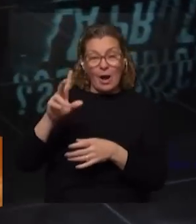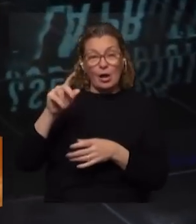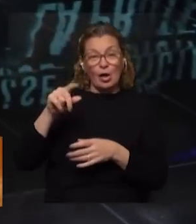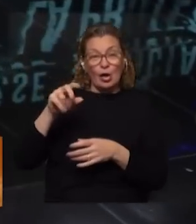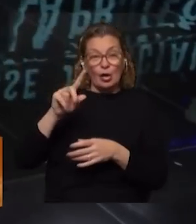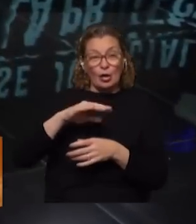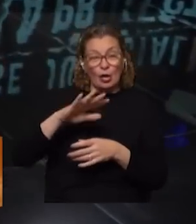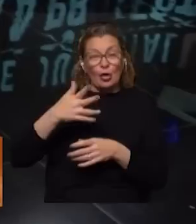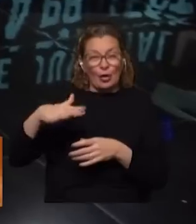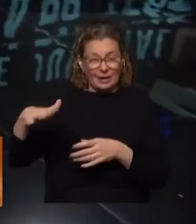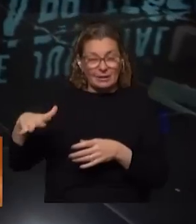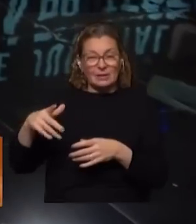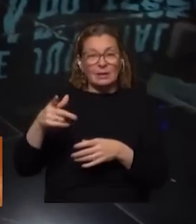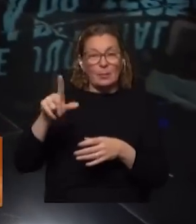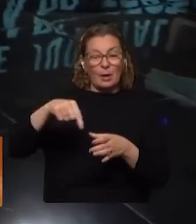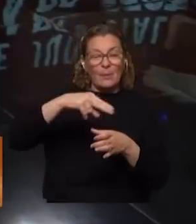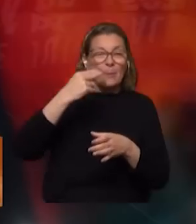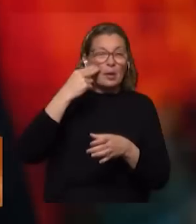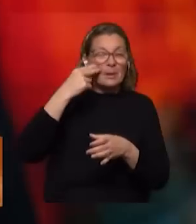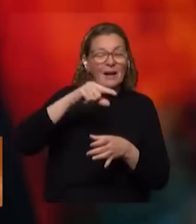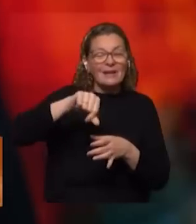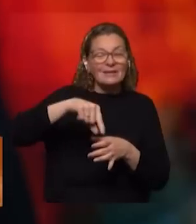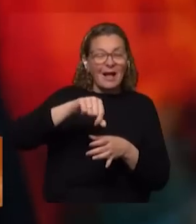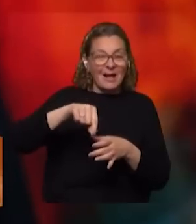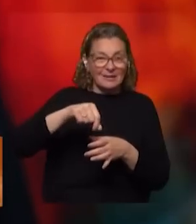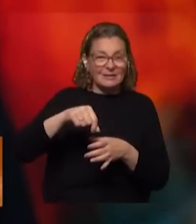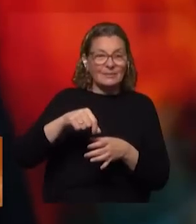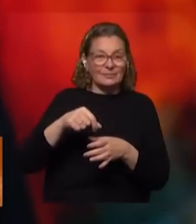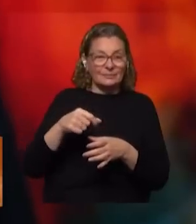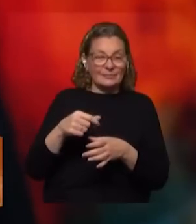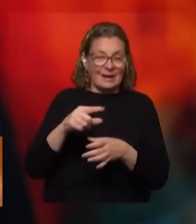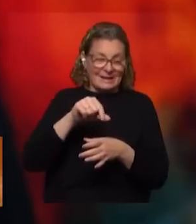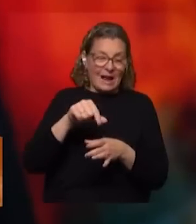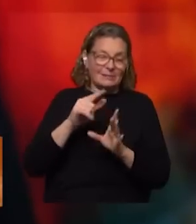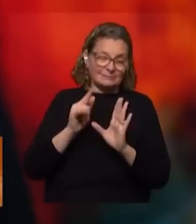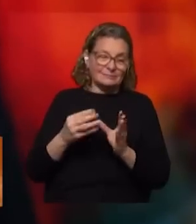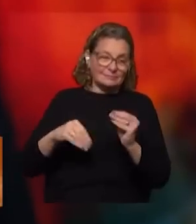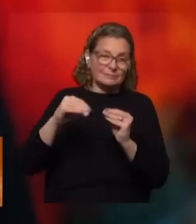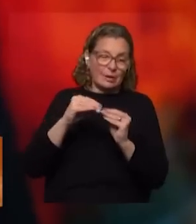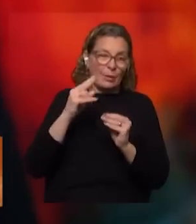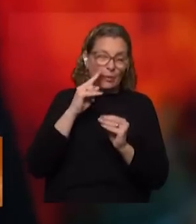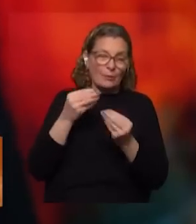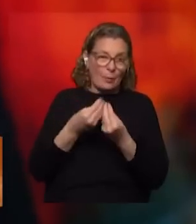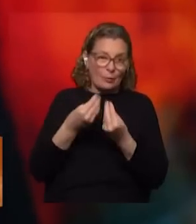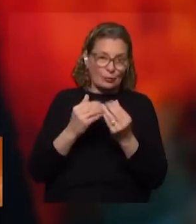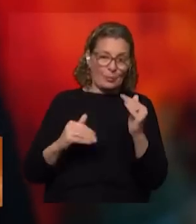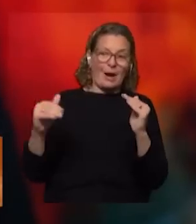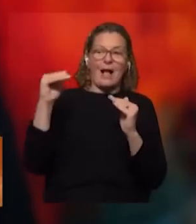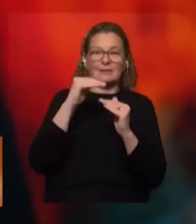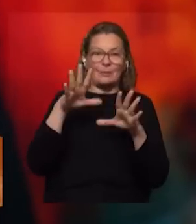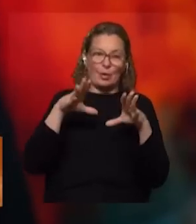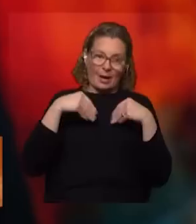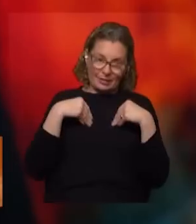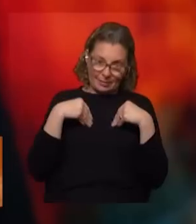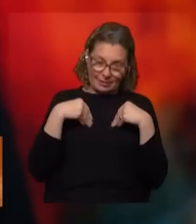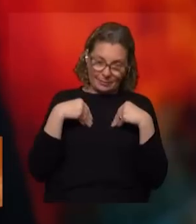sal porque el río de la plata por un tema de mareas y el océano Atlántico tiene sal como vimos muy por encima del parámetro aceptable